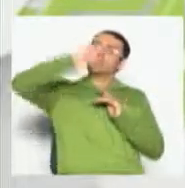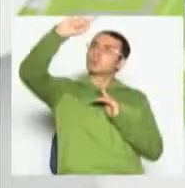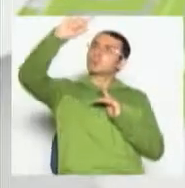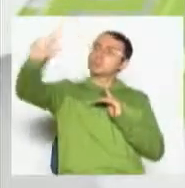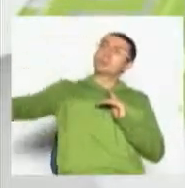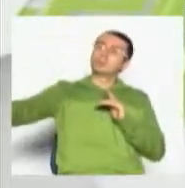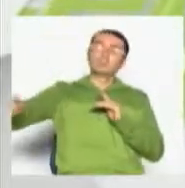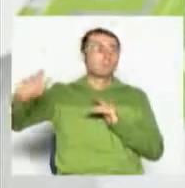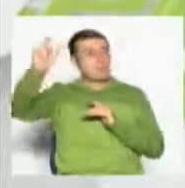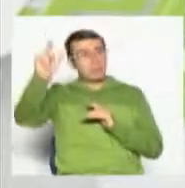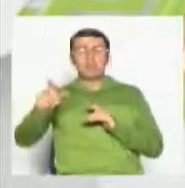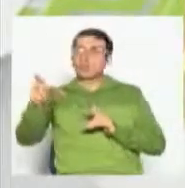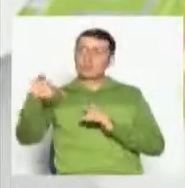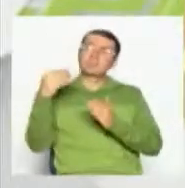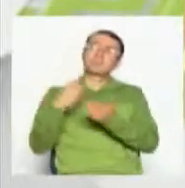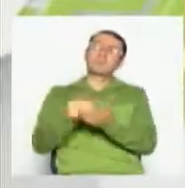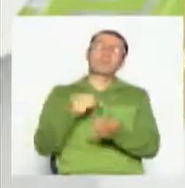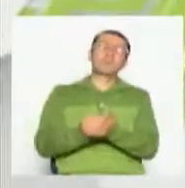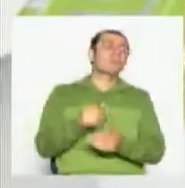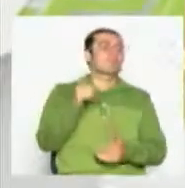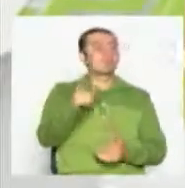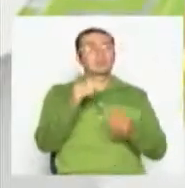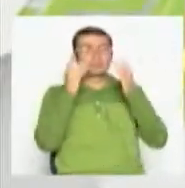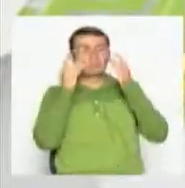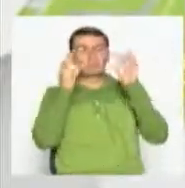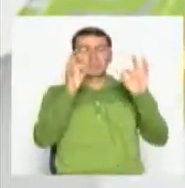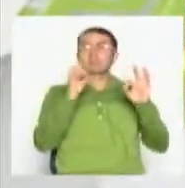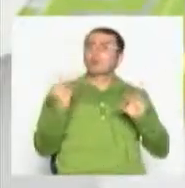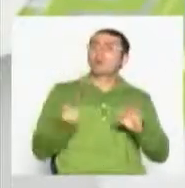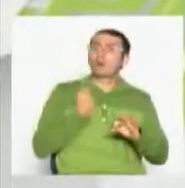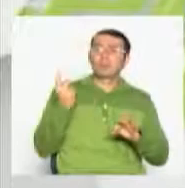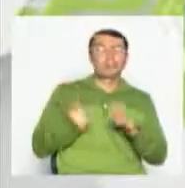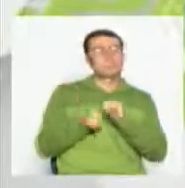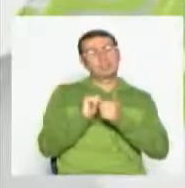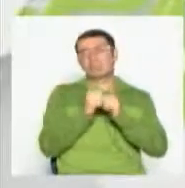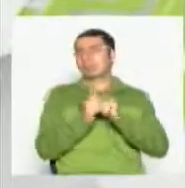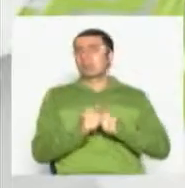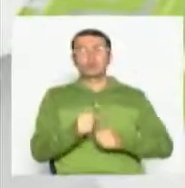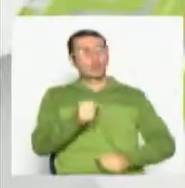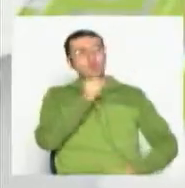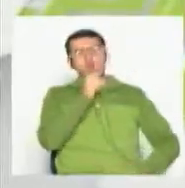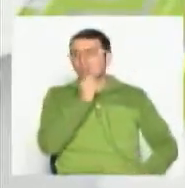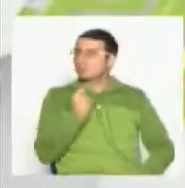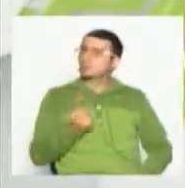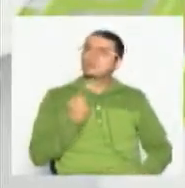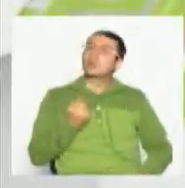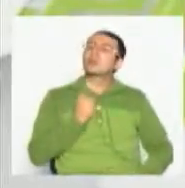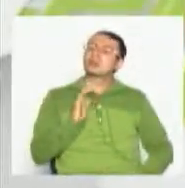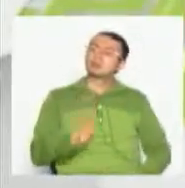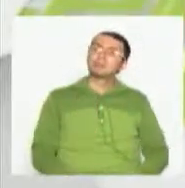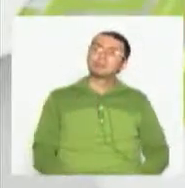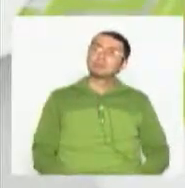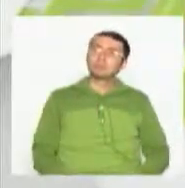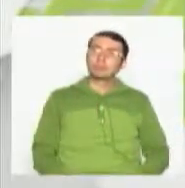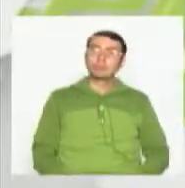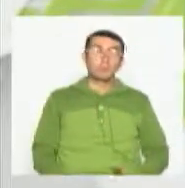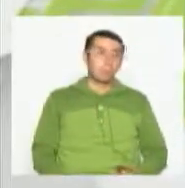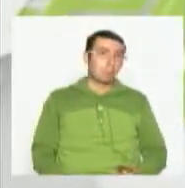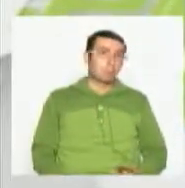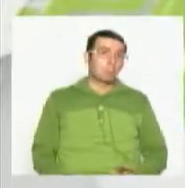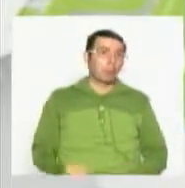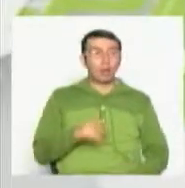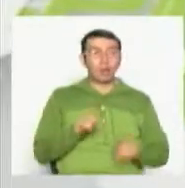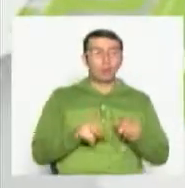personaje que me brinda la televisión, pero solo para ver deportes y noticieros y no más. Pues unos dirán, yo